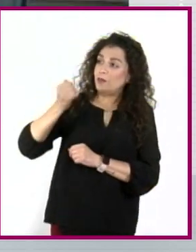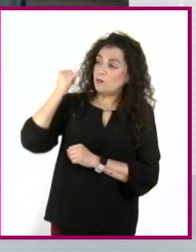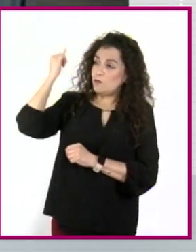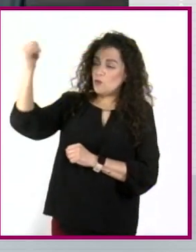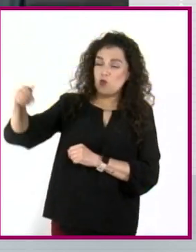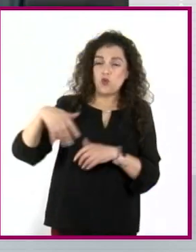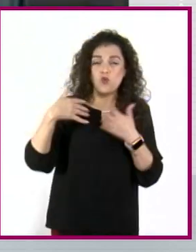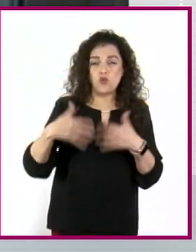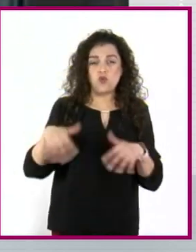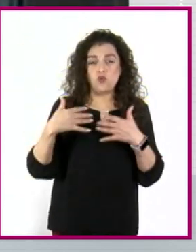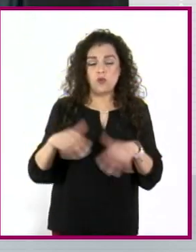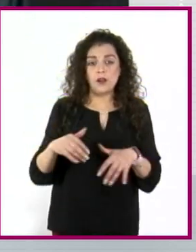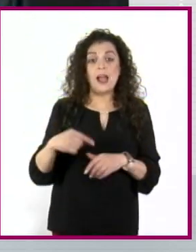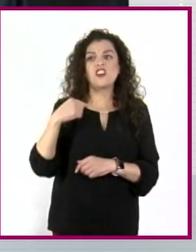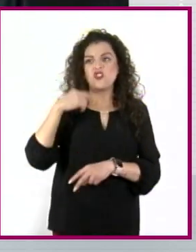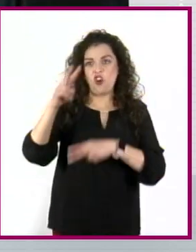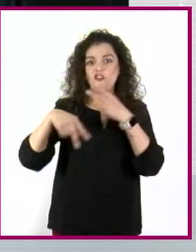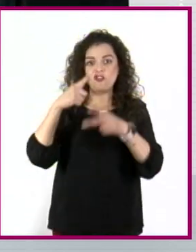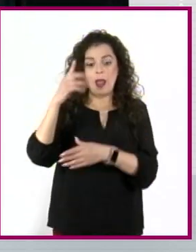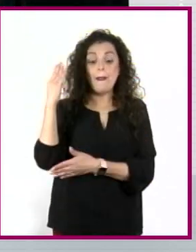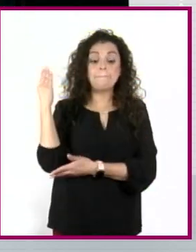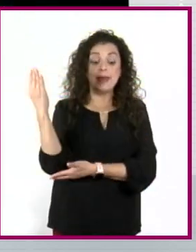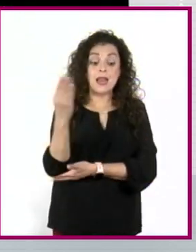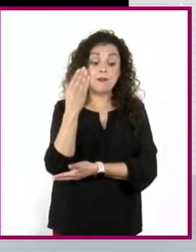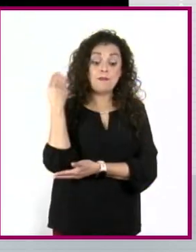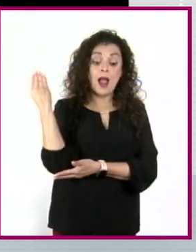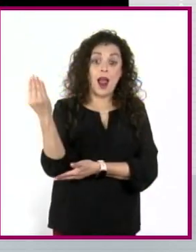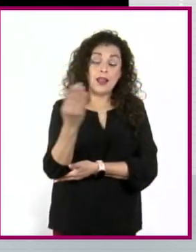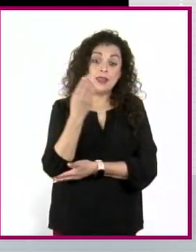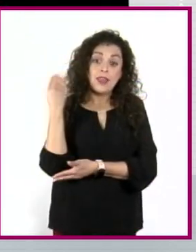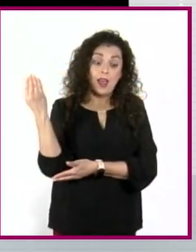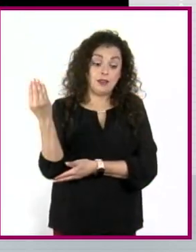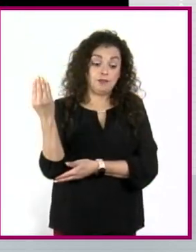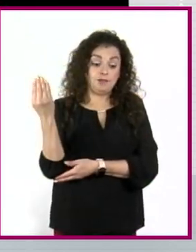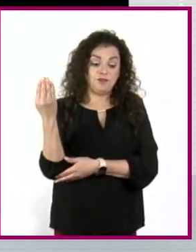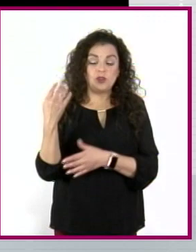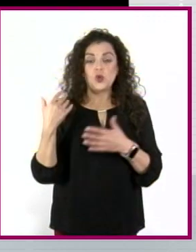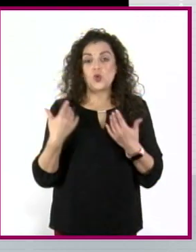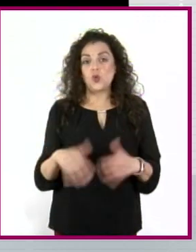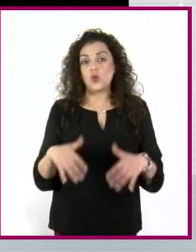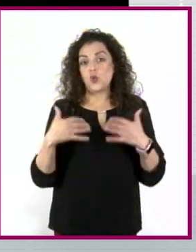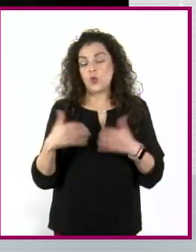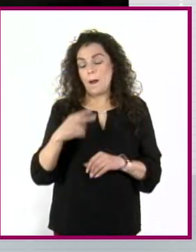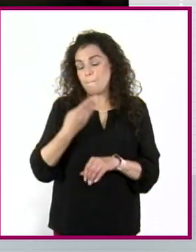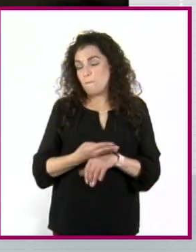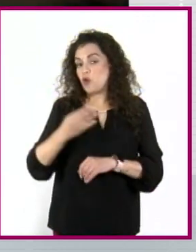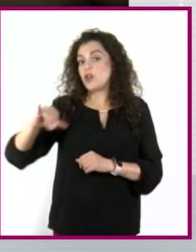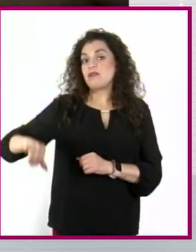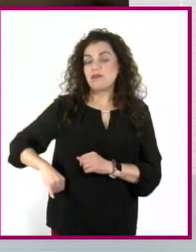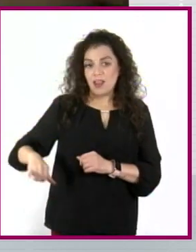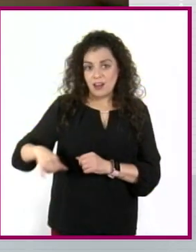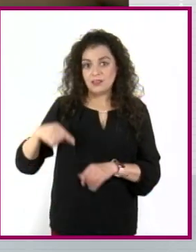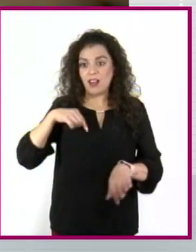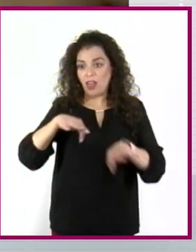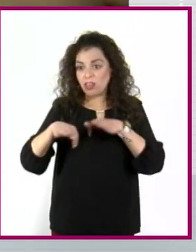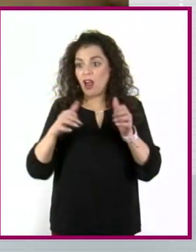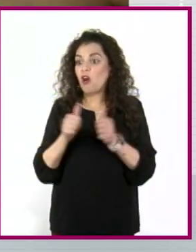Y entonces, el trabajo con ellos fue muy interesante, porque